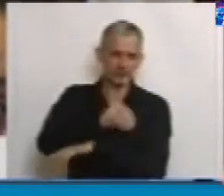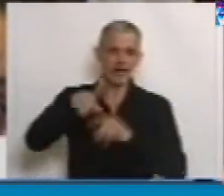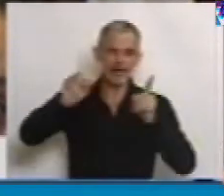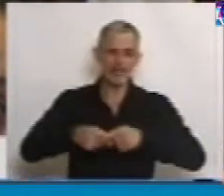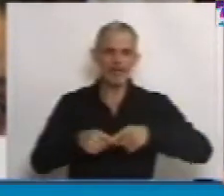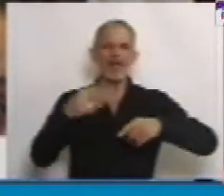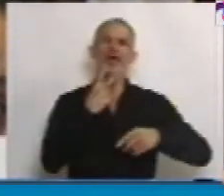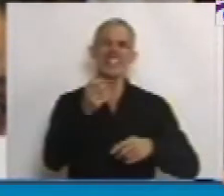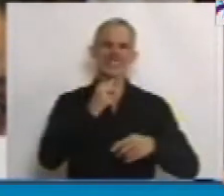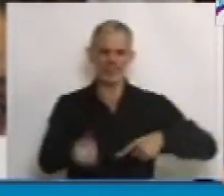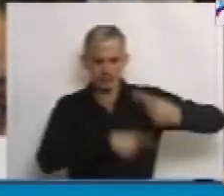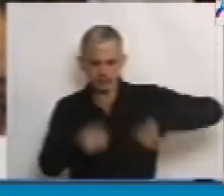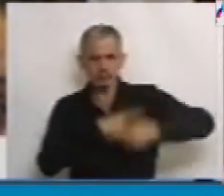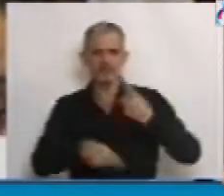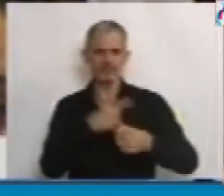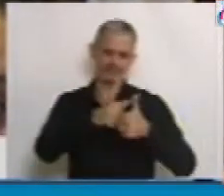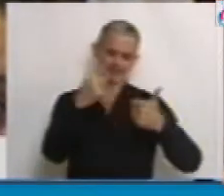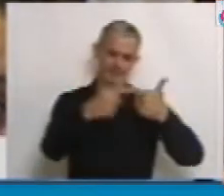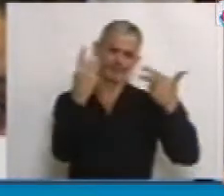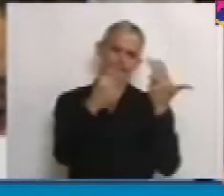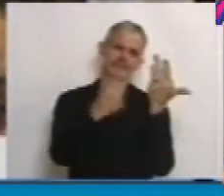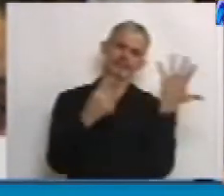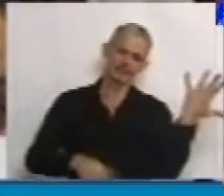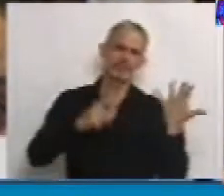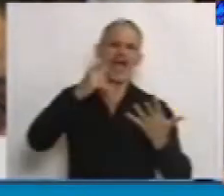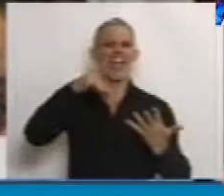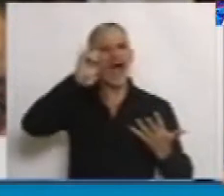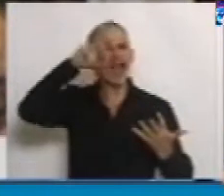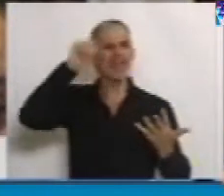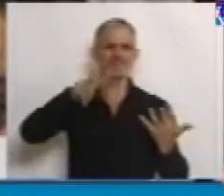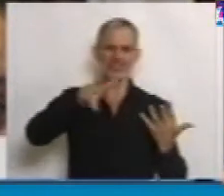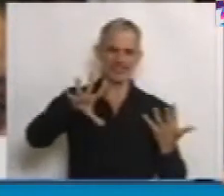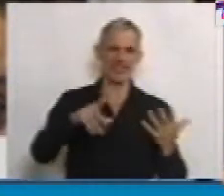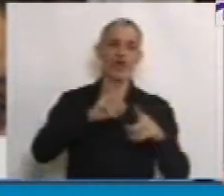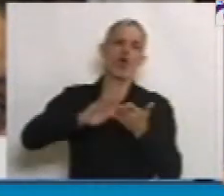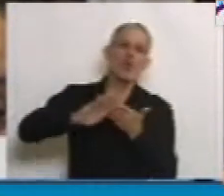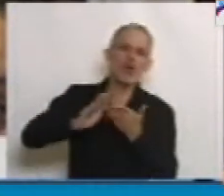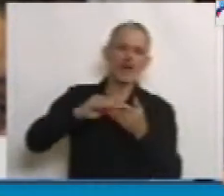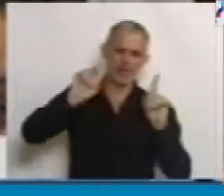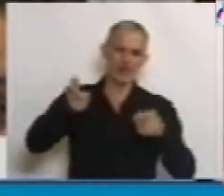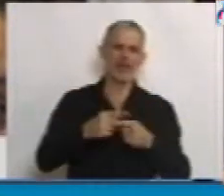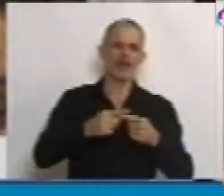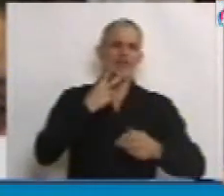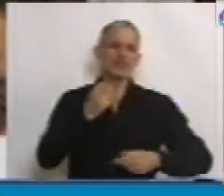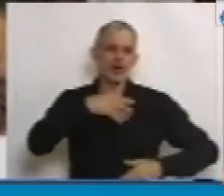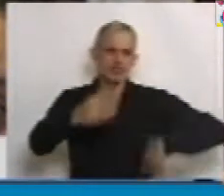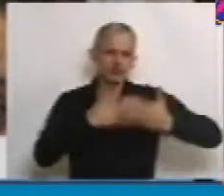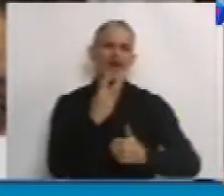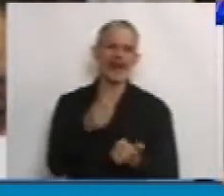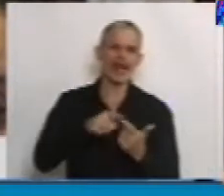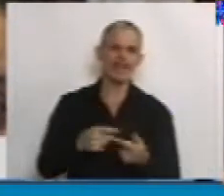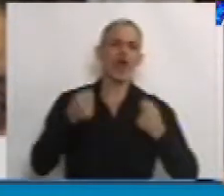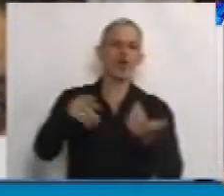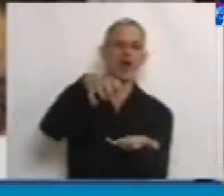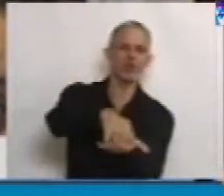Punta Negra, la central nuclear CAREN 25, las nuevas centrales térmicas Vuelta de Obligado y Guillermo Brón, la licitación del